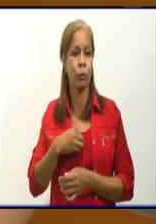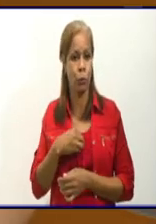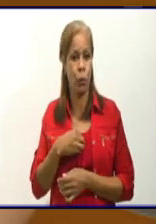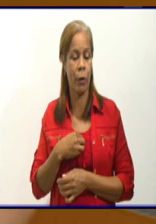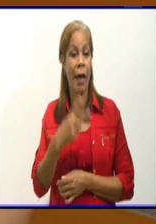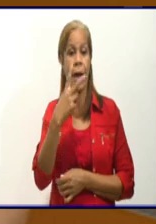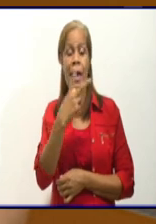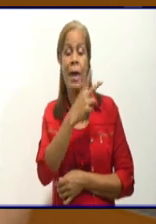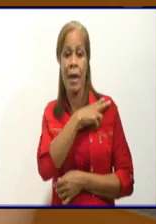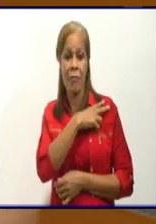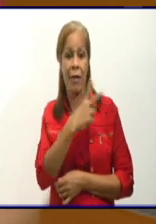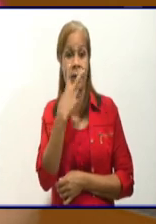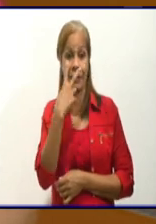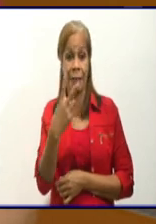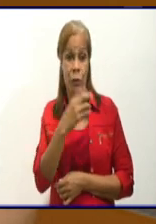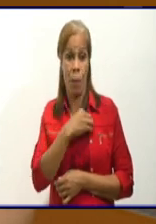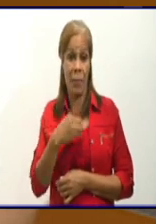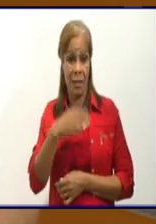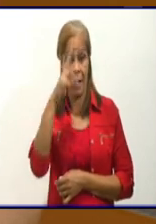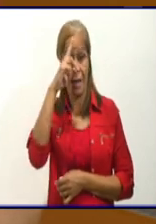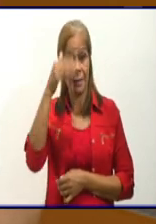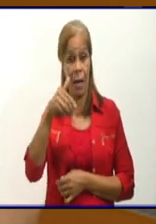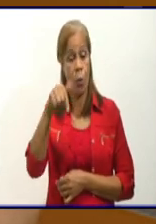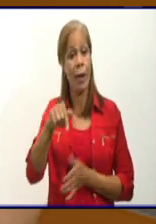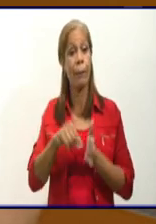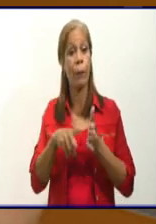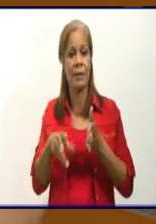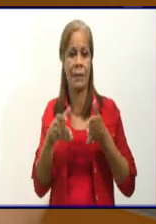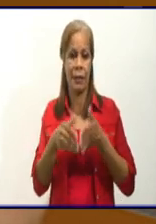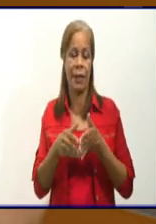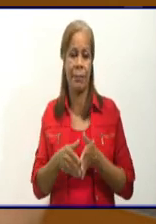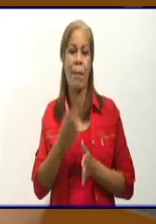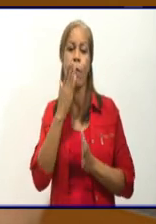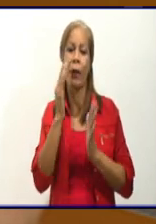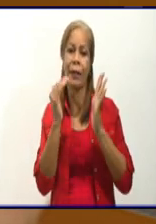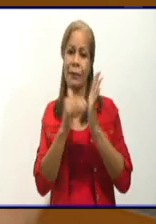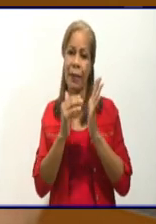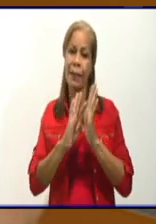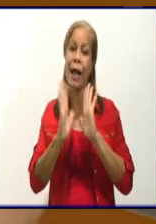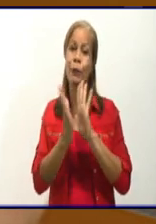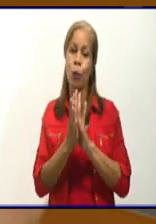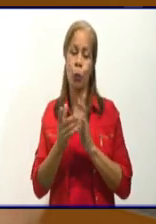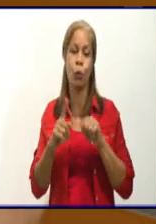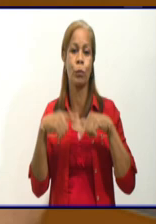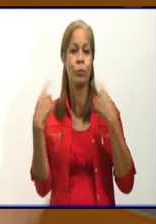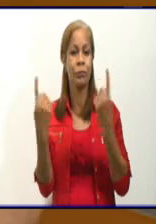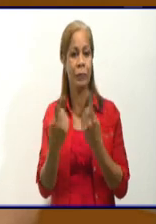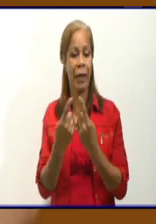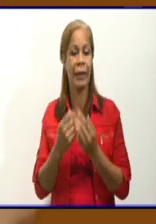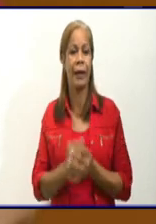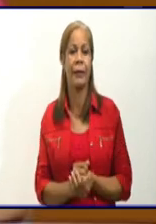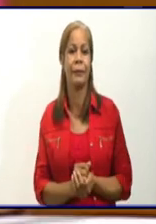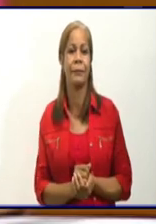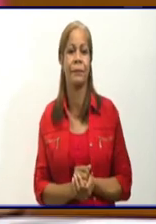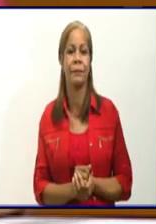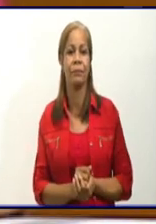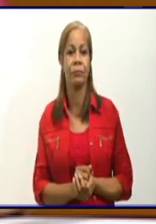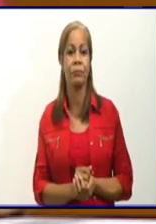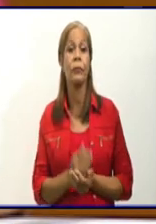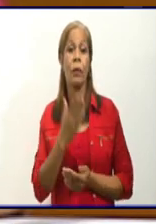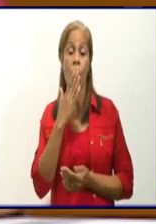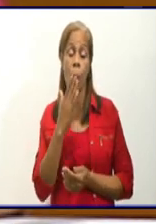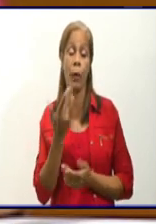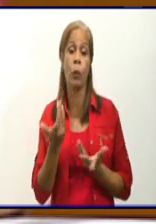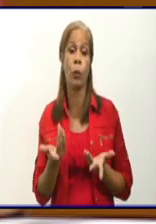tardes y la bienvenida. Sí, bonito, bien, buenas tardes para ti, para todos los profesores en el estudio y para todo el todo de Granma que nos ha sido. Bueno, yo